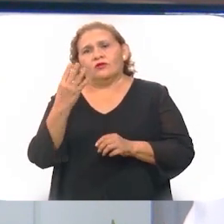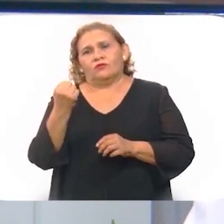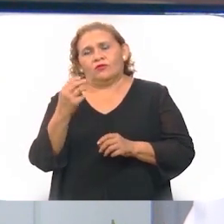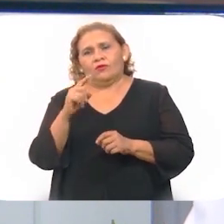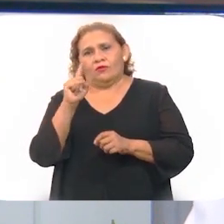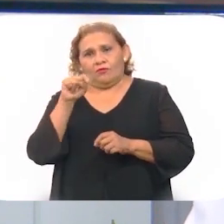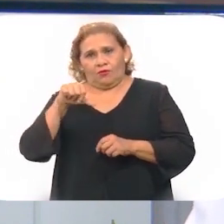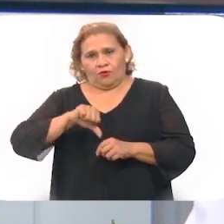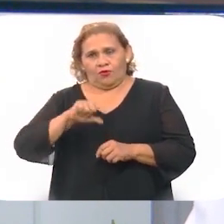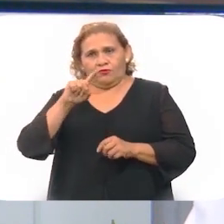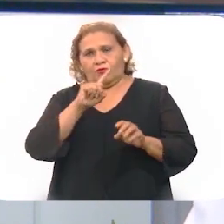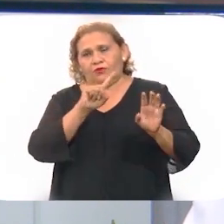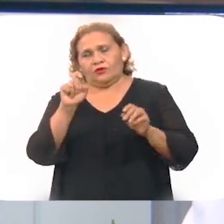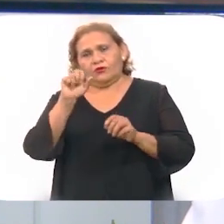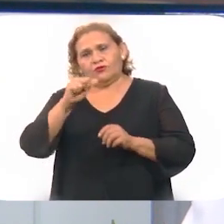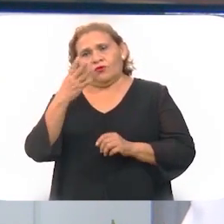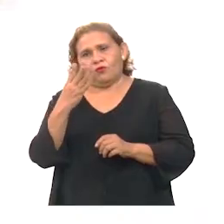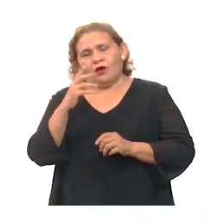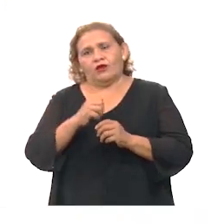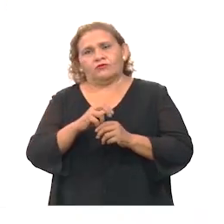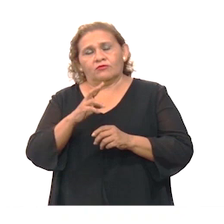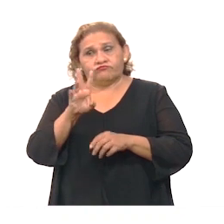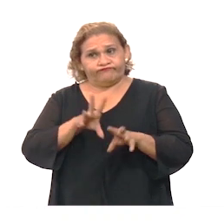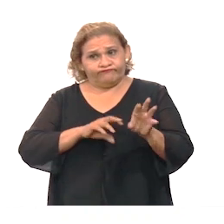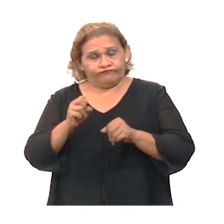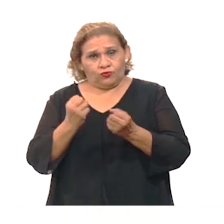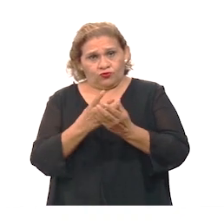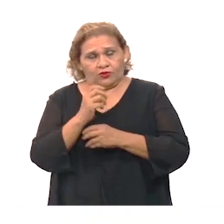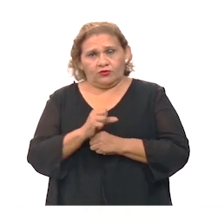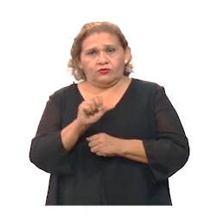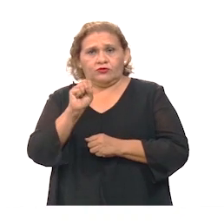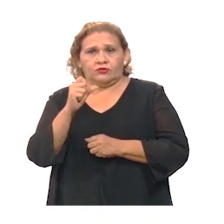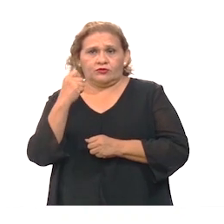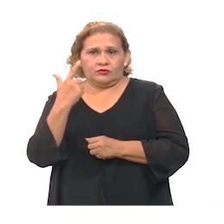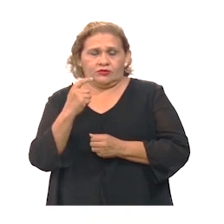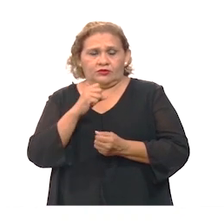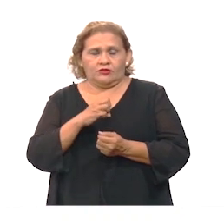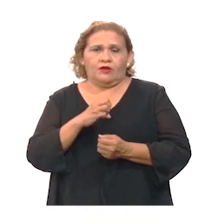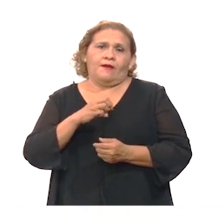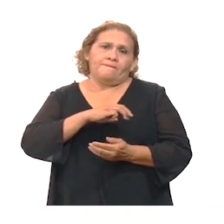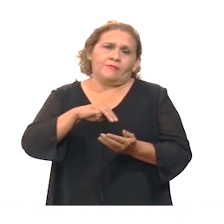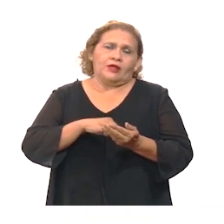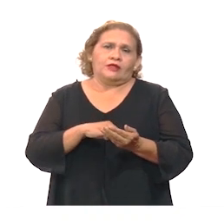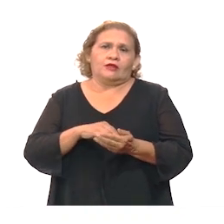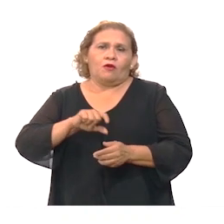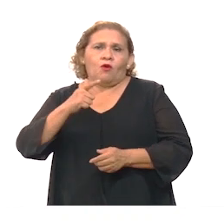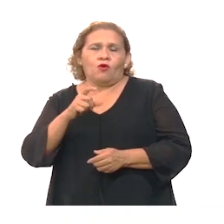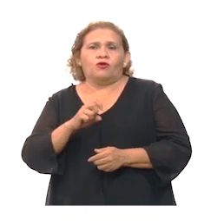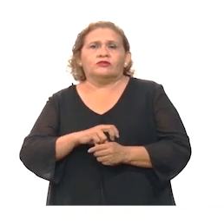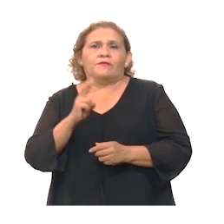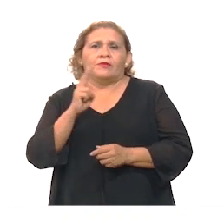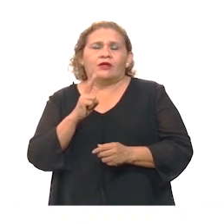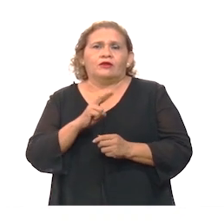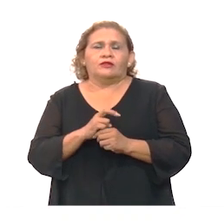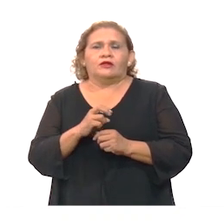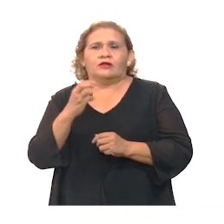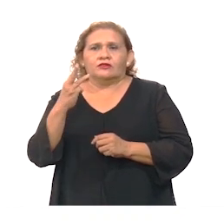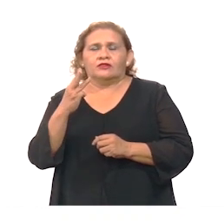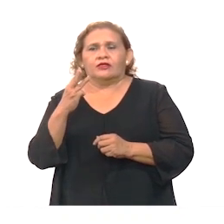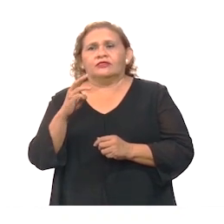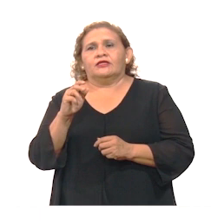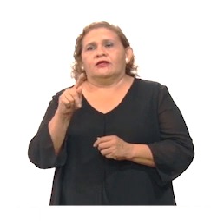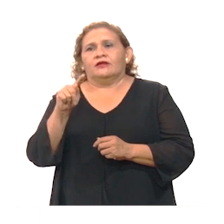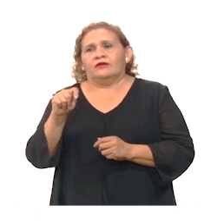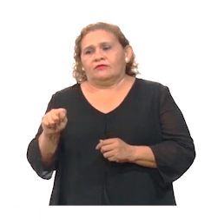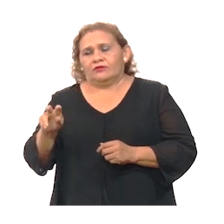detectaron 104 nuevos contagios de coronavirus, 67 en Mérida, 11 en Valladolid, 4 en Humán, 3 en Zúquilá, Tecach